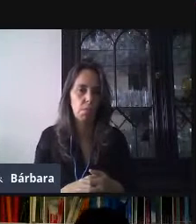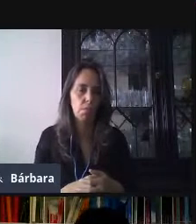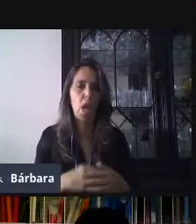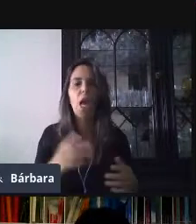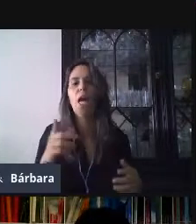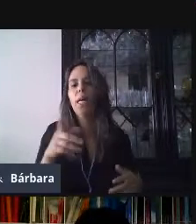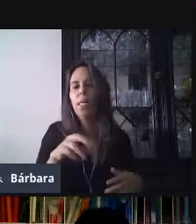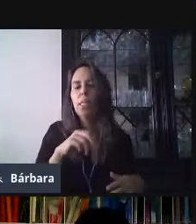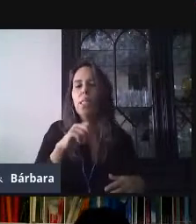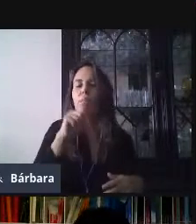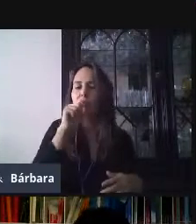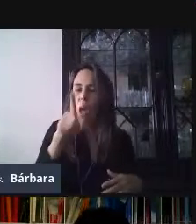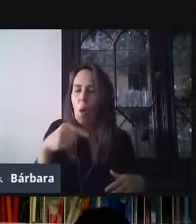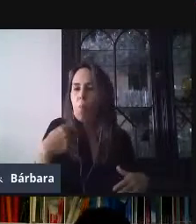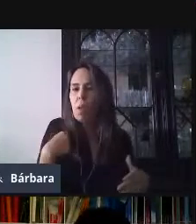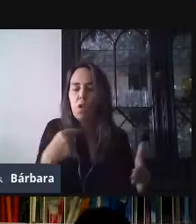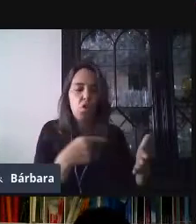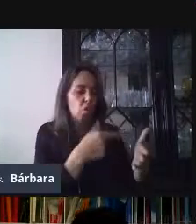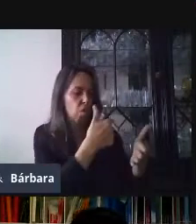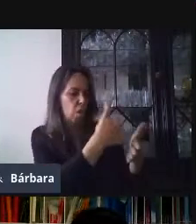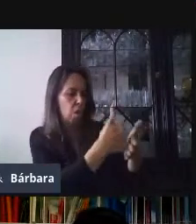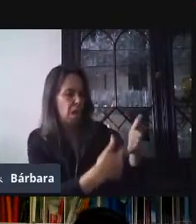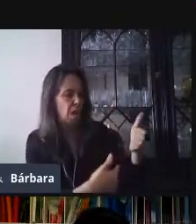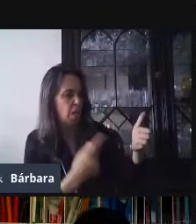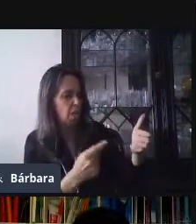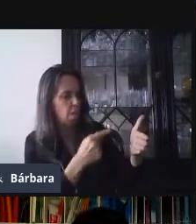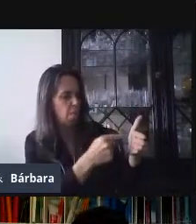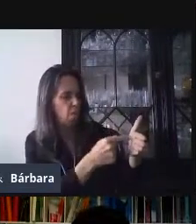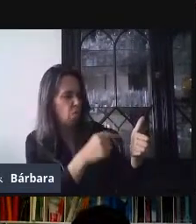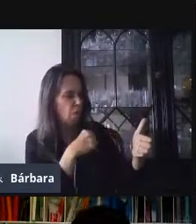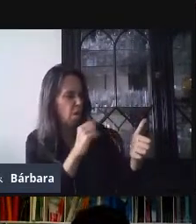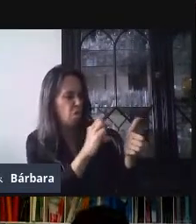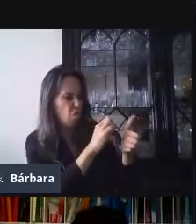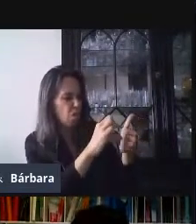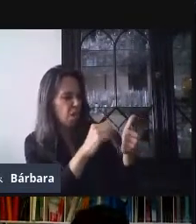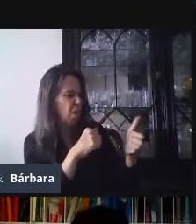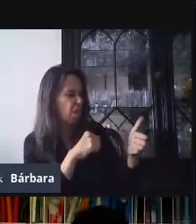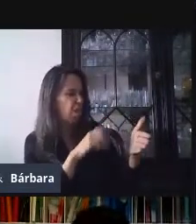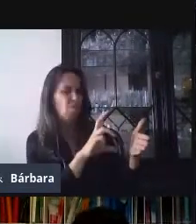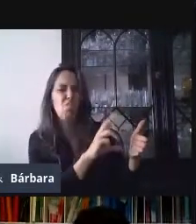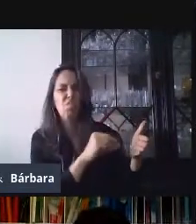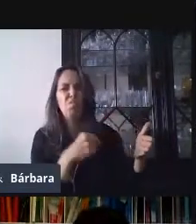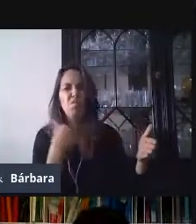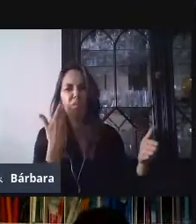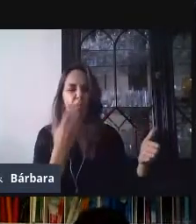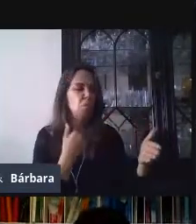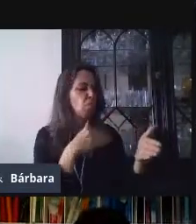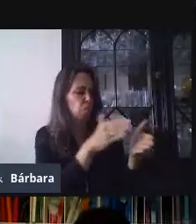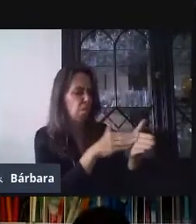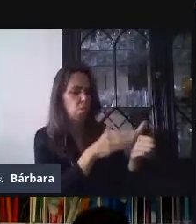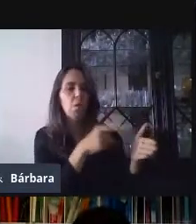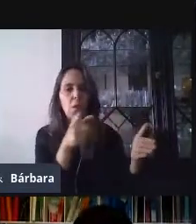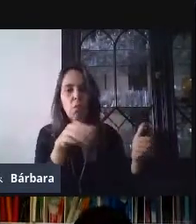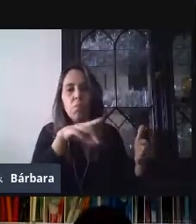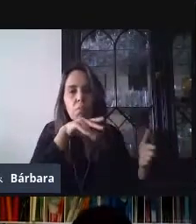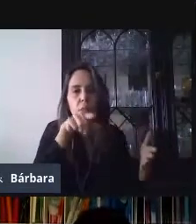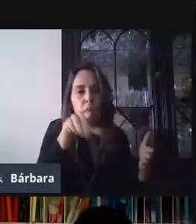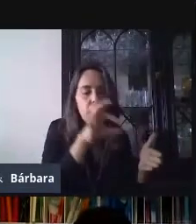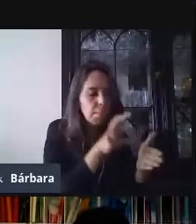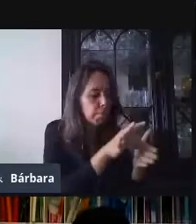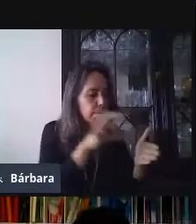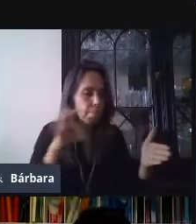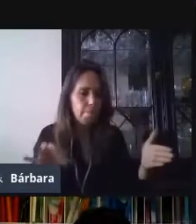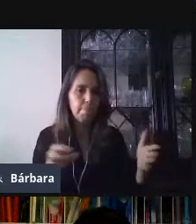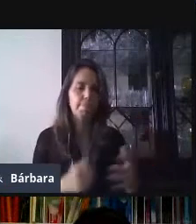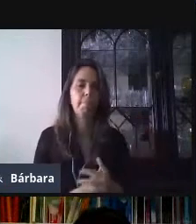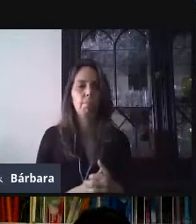palabra o cambiar esta, alguna respuesta, pues, puedo duplicarlo. Entonces, si yo doy clic en duplicar, pues, automáticamente se me